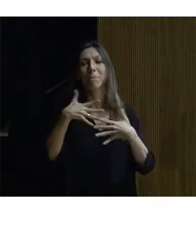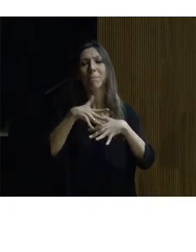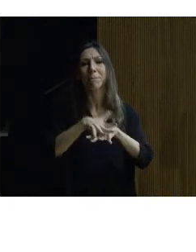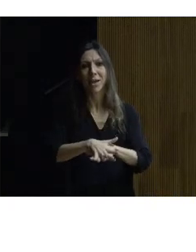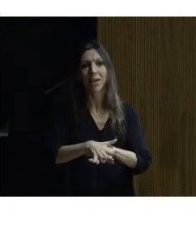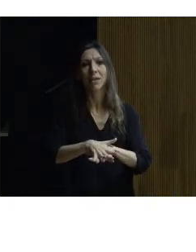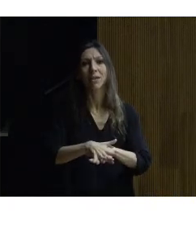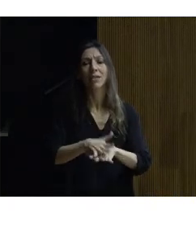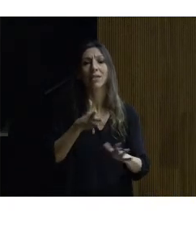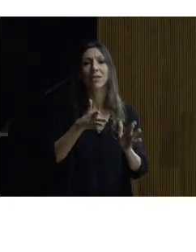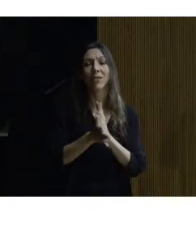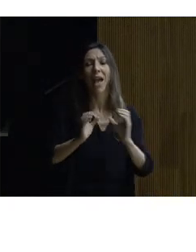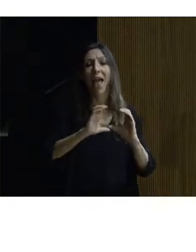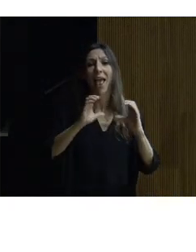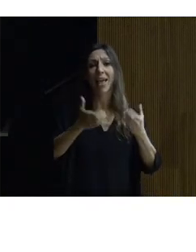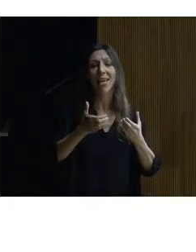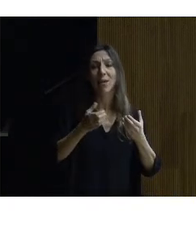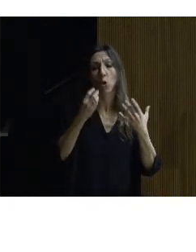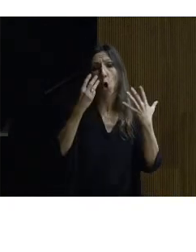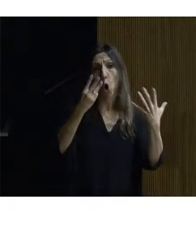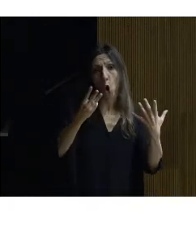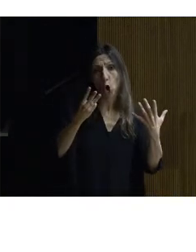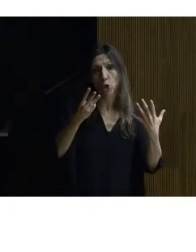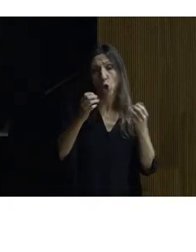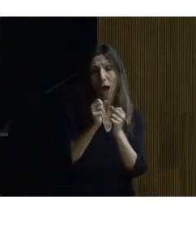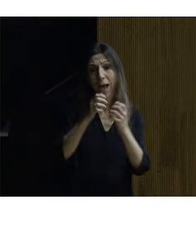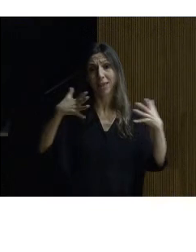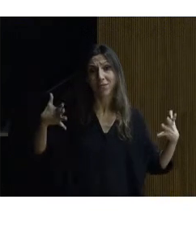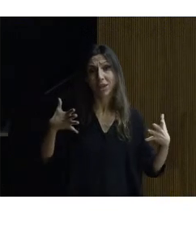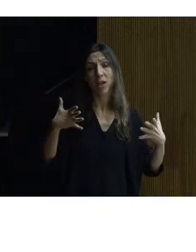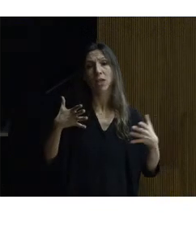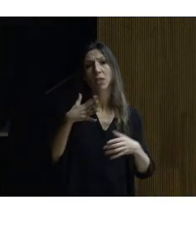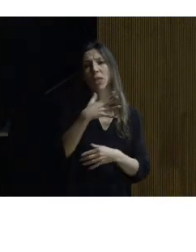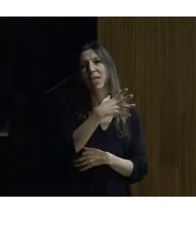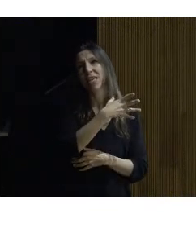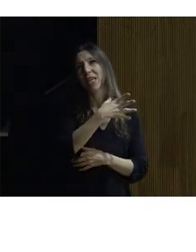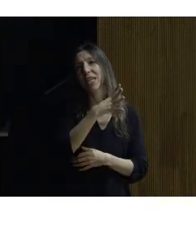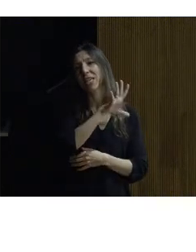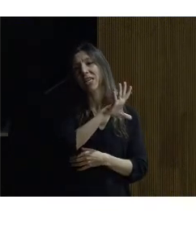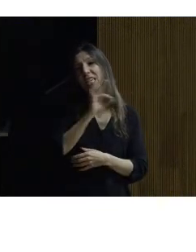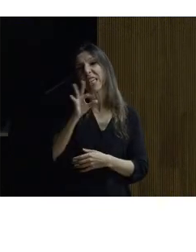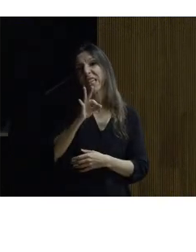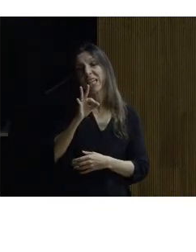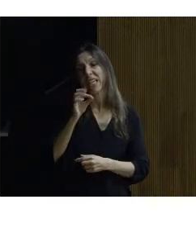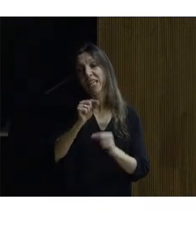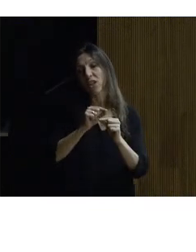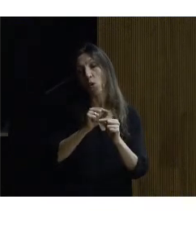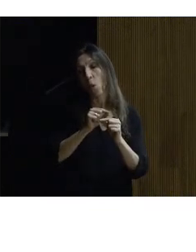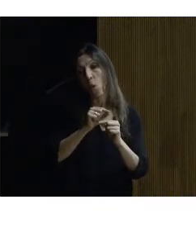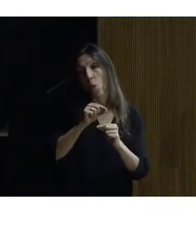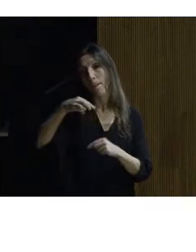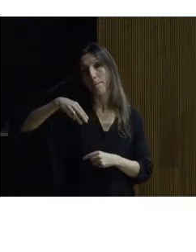ocho equipos de amplificación y unos 500 metros de cable colocado para cubrir todo el patio de butacas el resto de